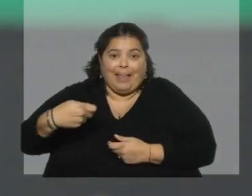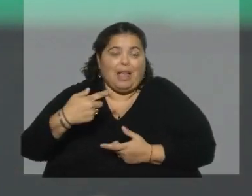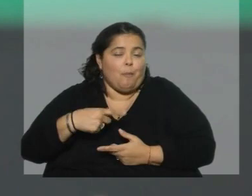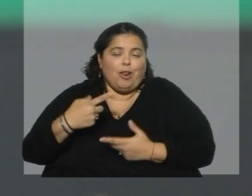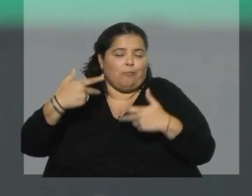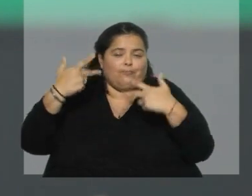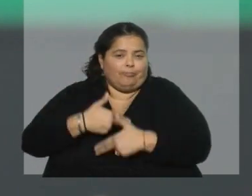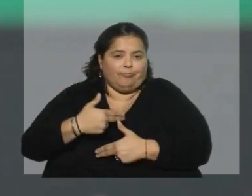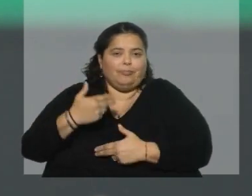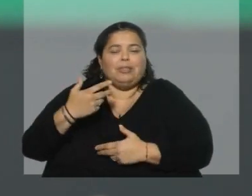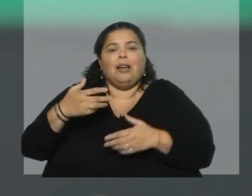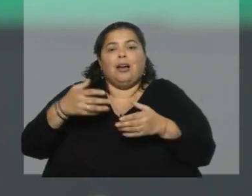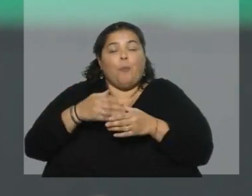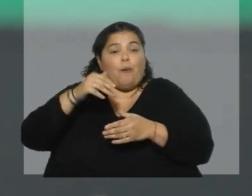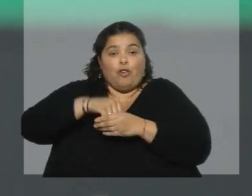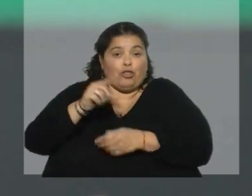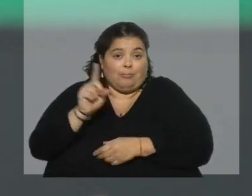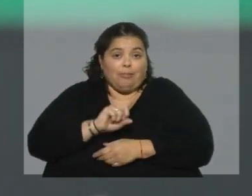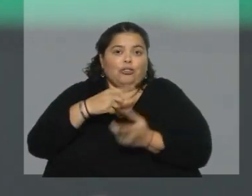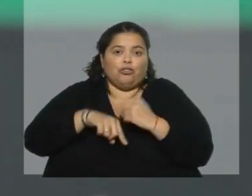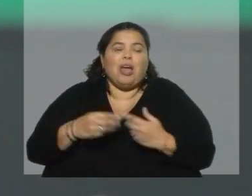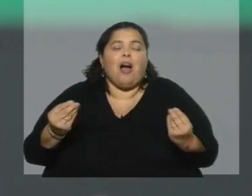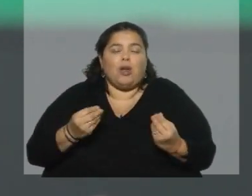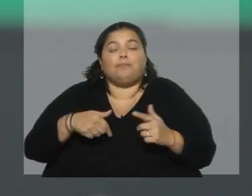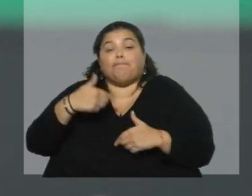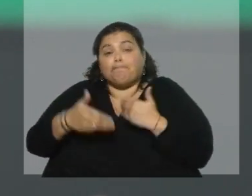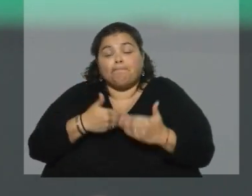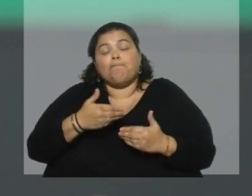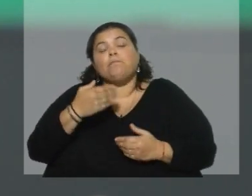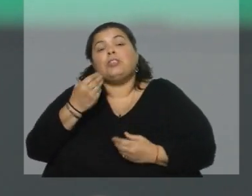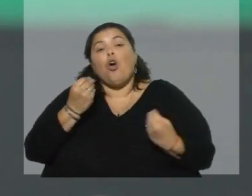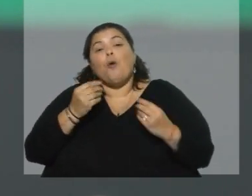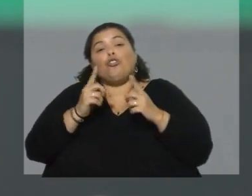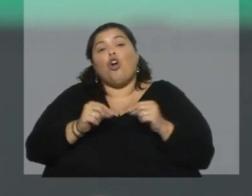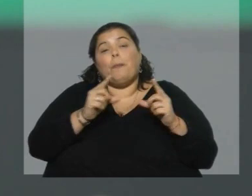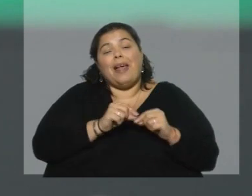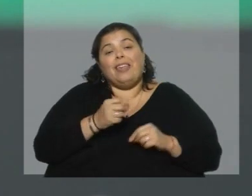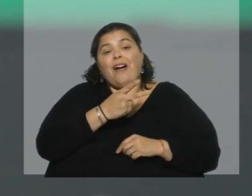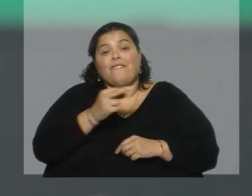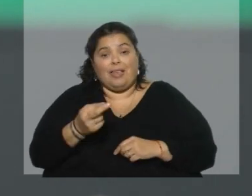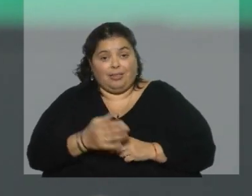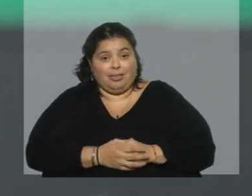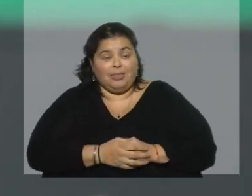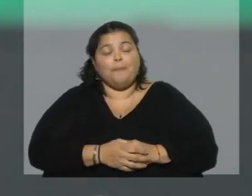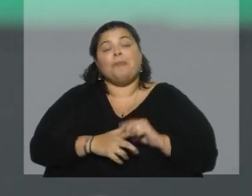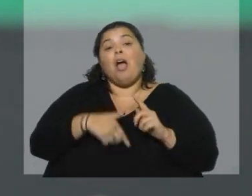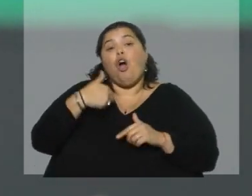500 cooperativas en el periodo de gobierno, que son la totalidad de cooperativas arriba de 20 unidades. También hemos estado trabajando, en el marco también de